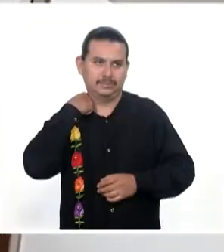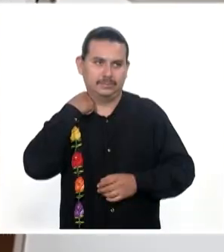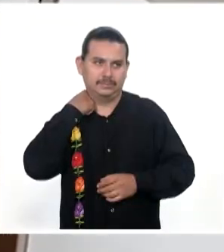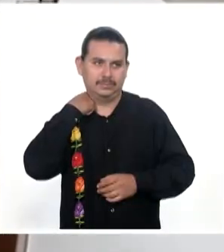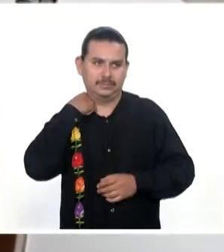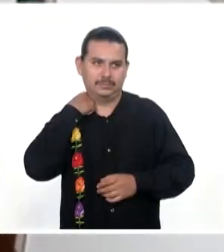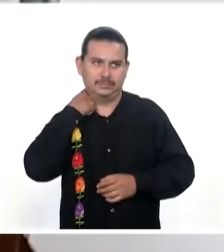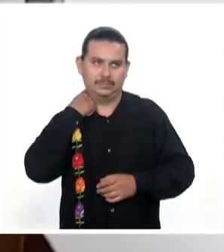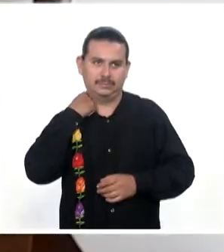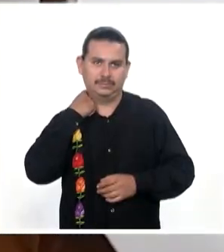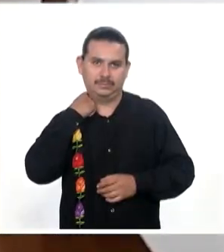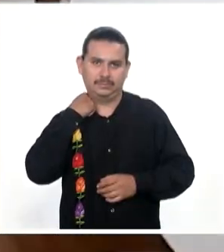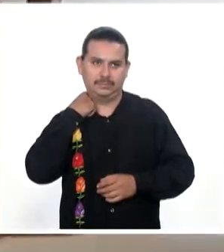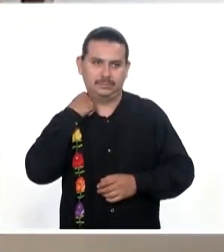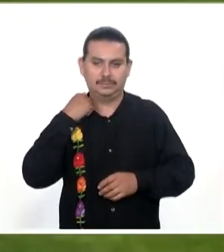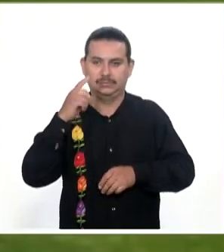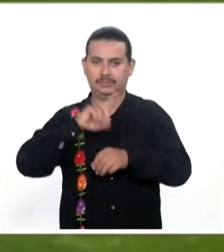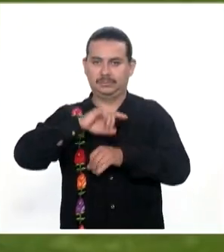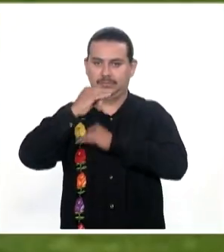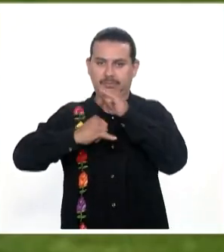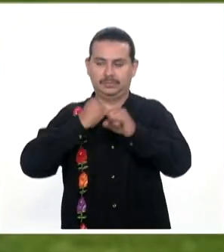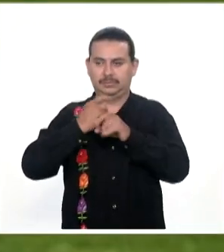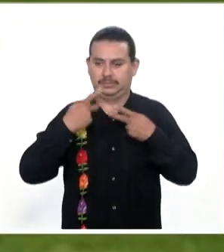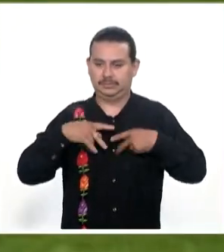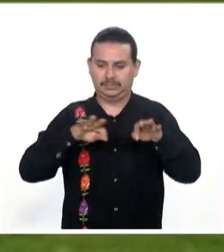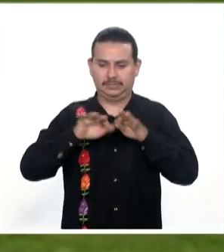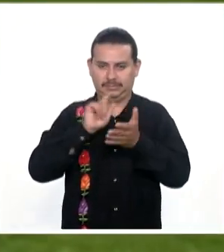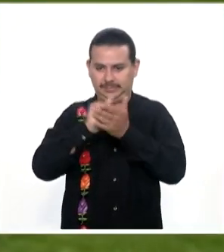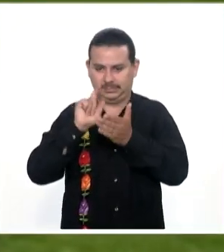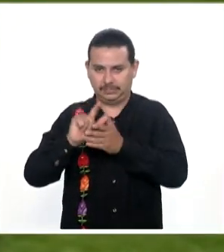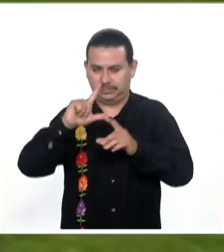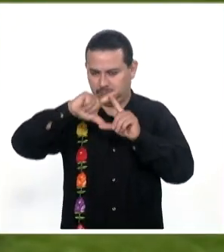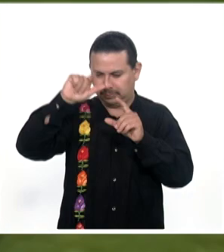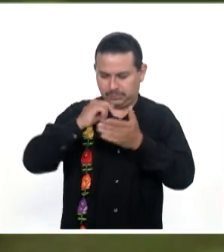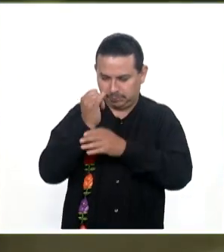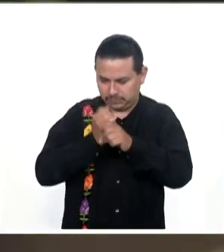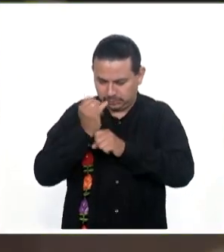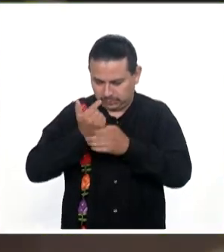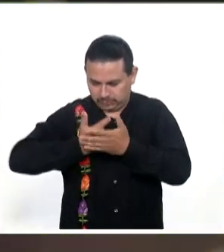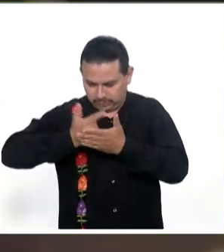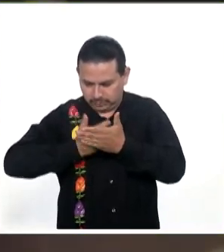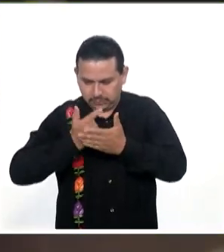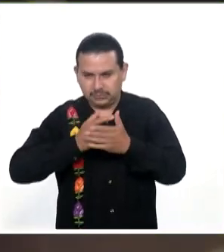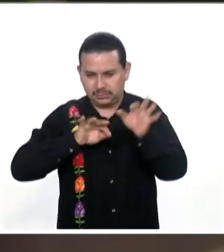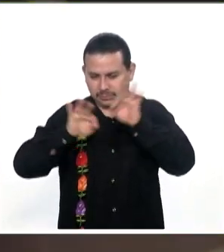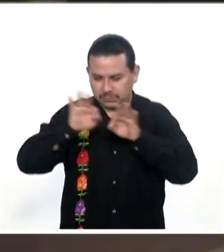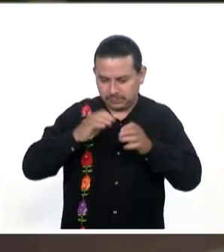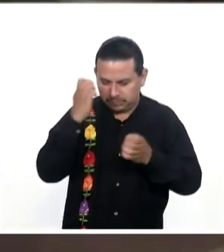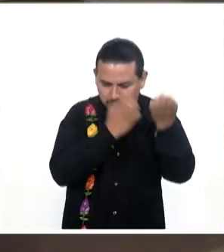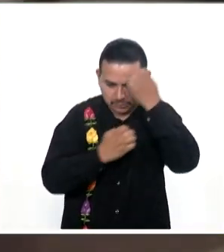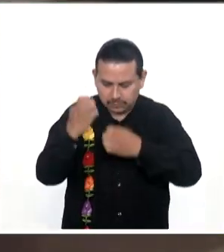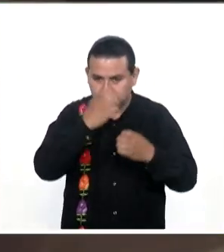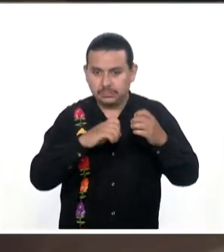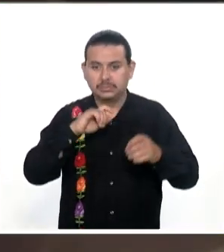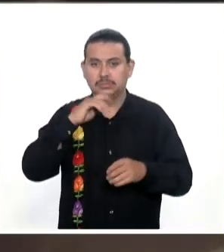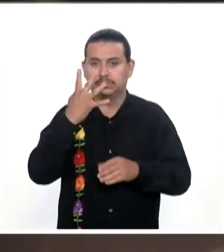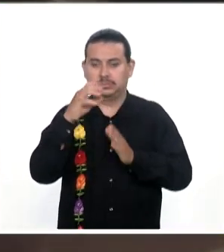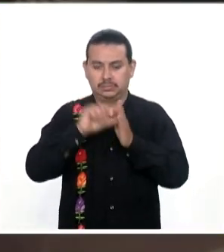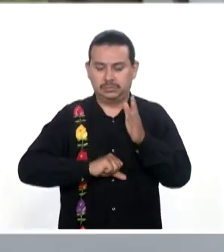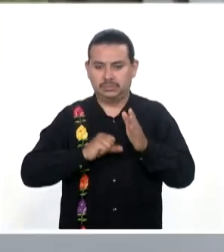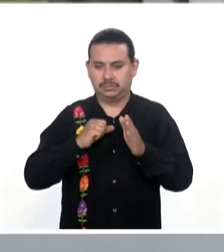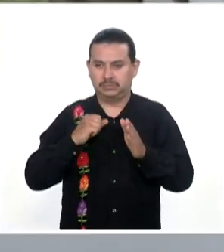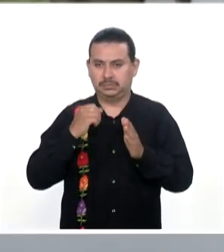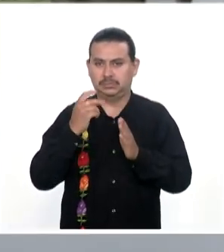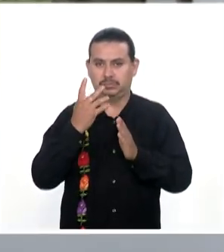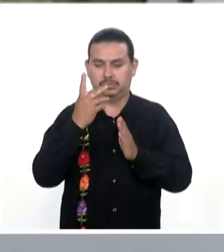En el Día Internacional de las Personas Trabajadoras del Hogar, la Encuesta Nacional de Ocupación y Empleo Nueva Edición señaló que al cuarto trimestre de